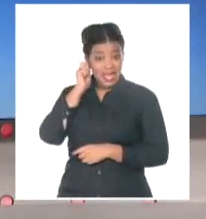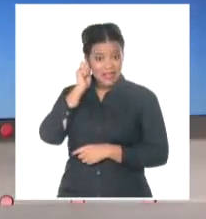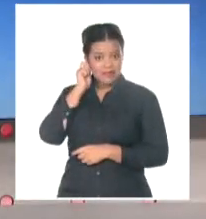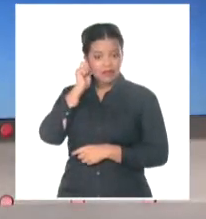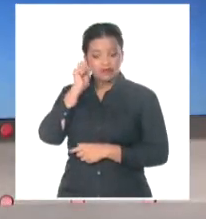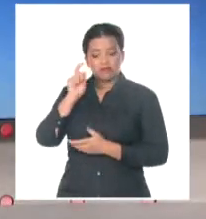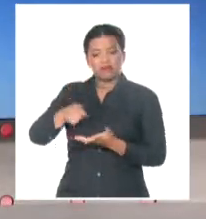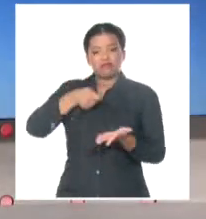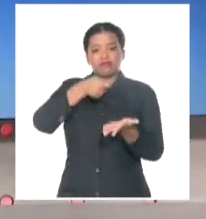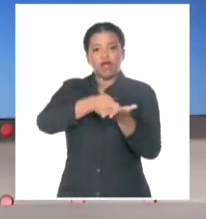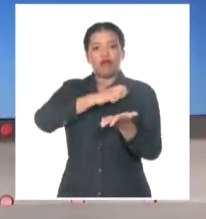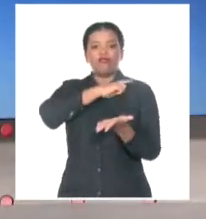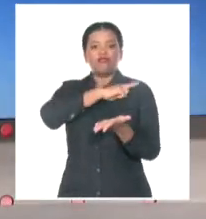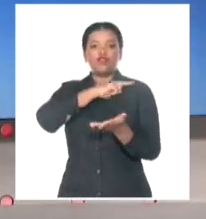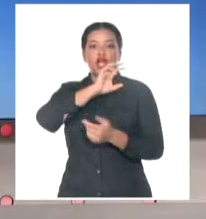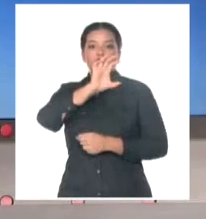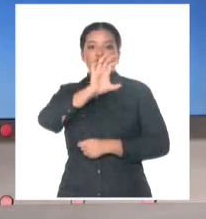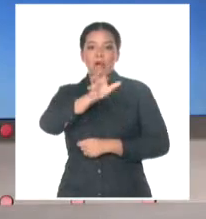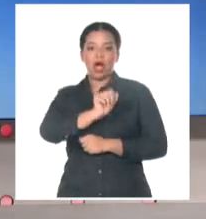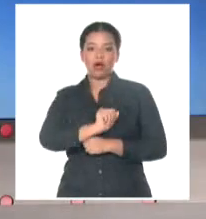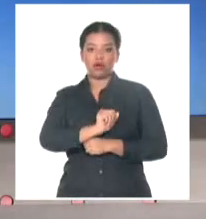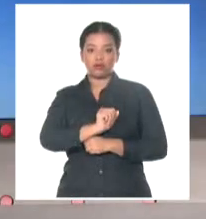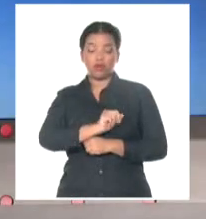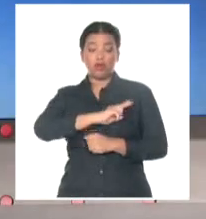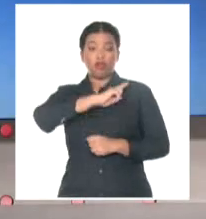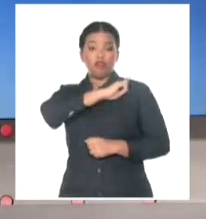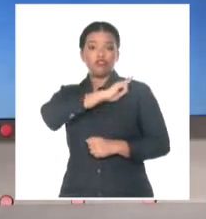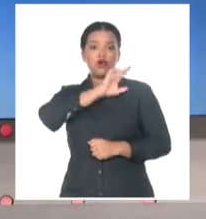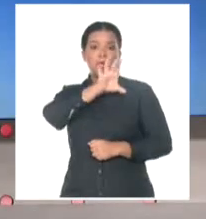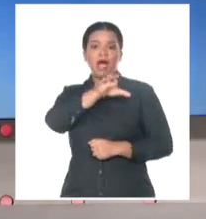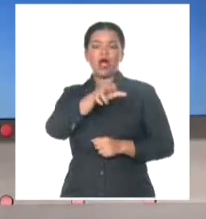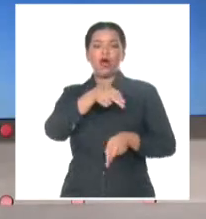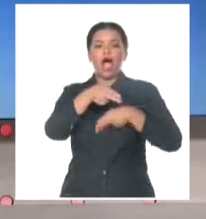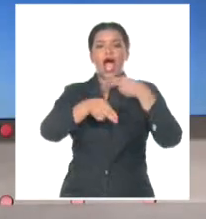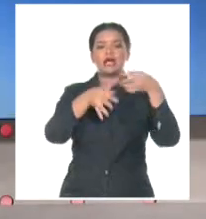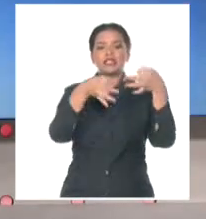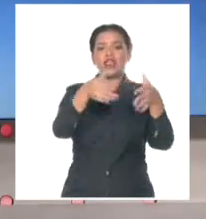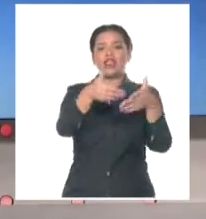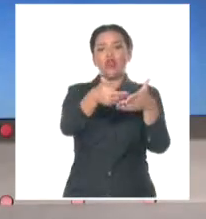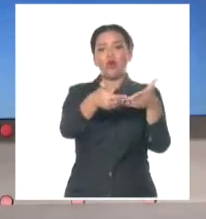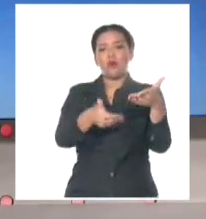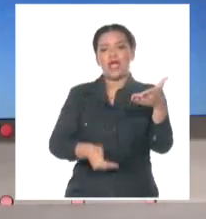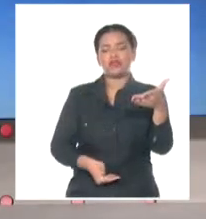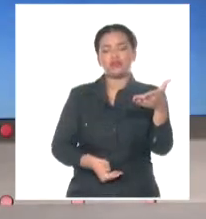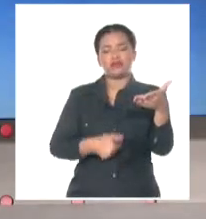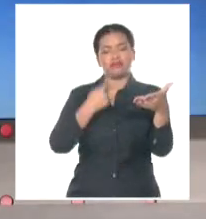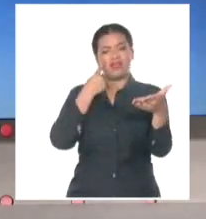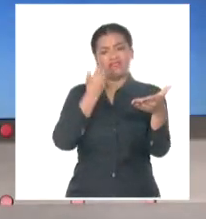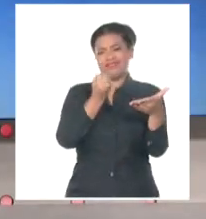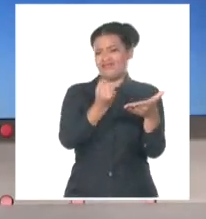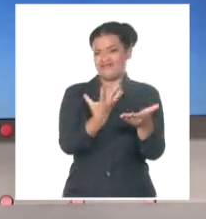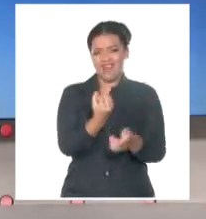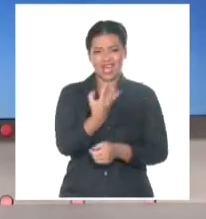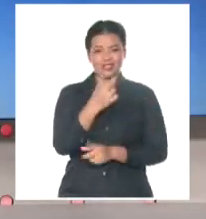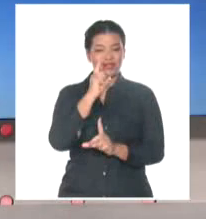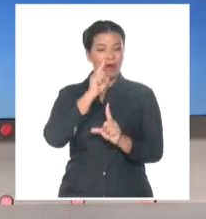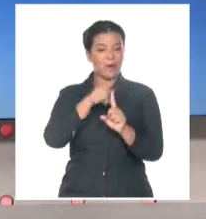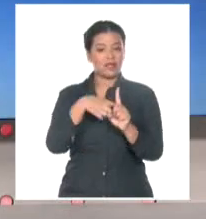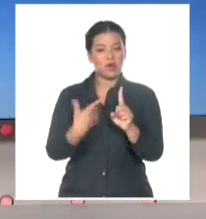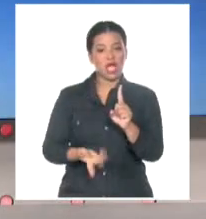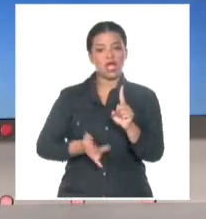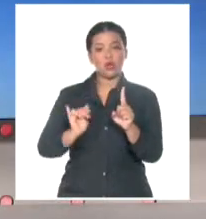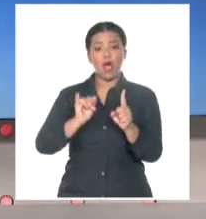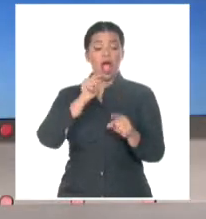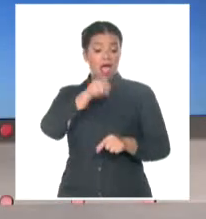cubano, un funcionario del banco, y este funcionario elaboró un documento que carece de toda validez, con el que pretendían demostrar que